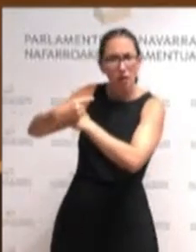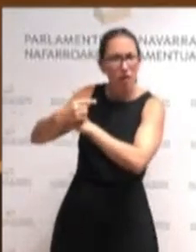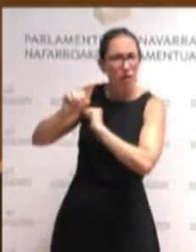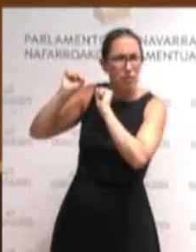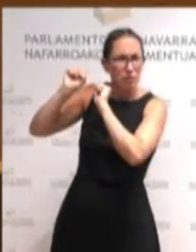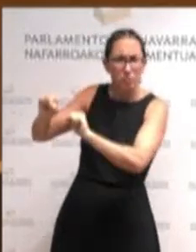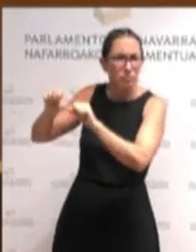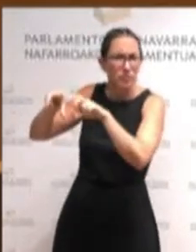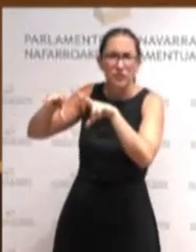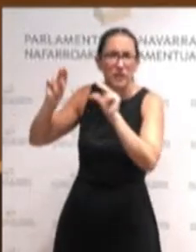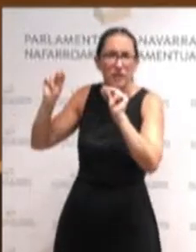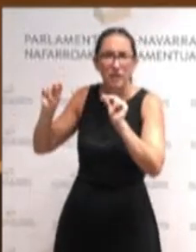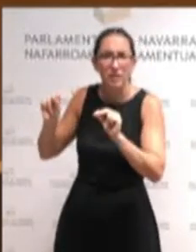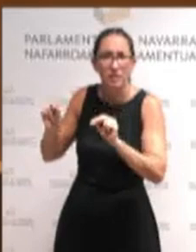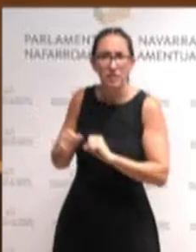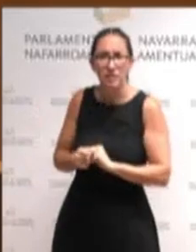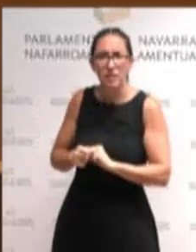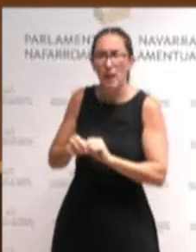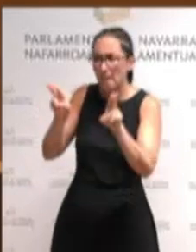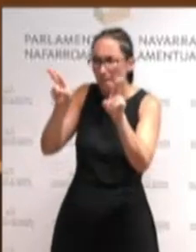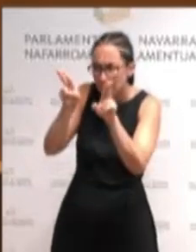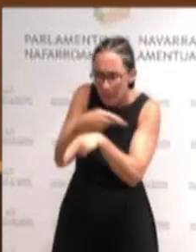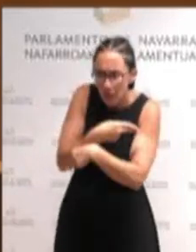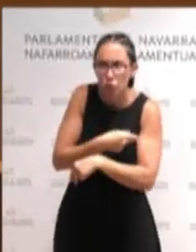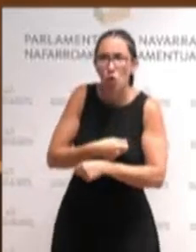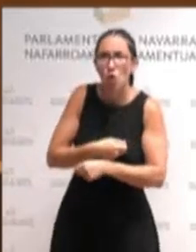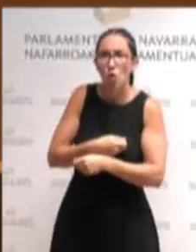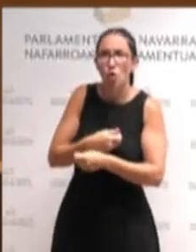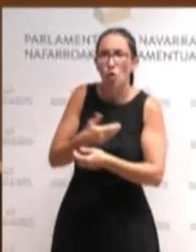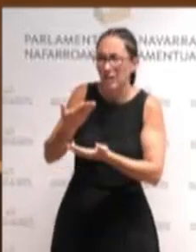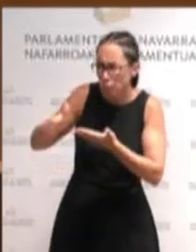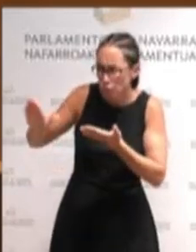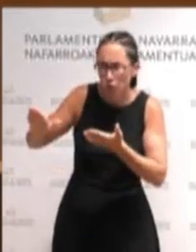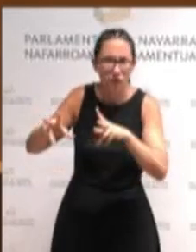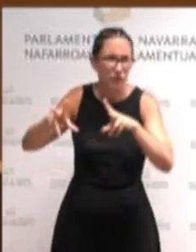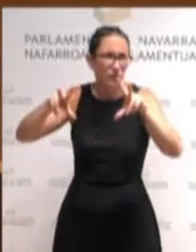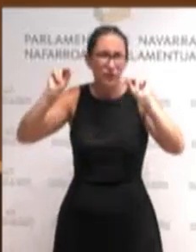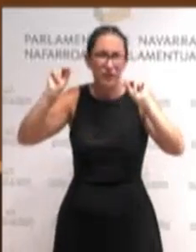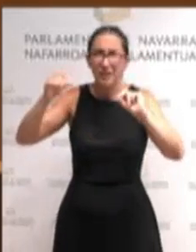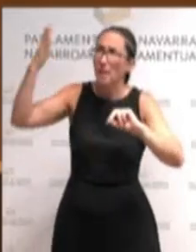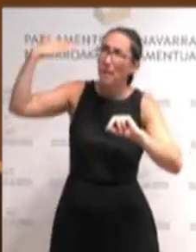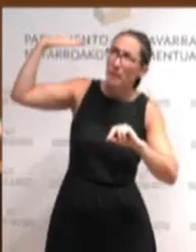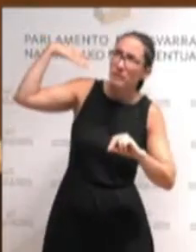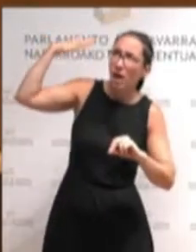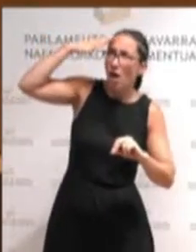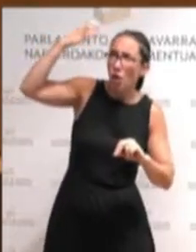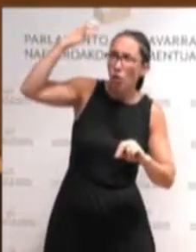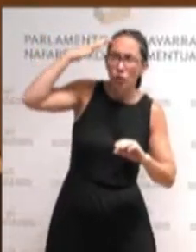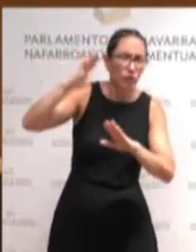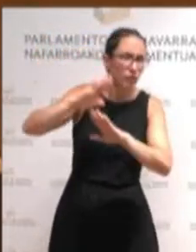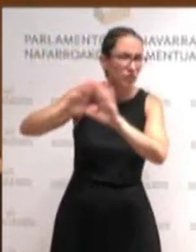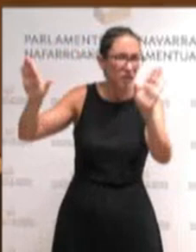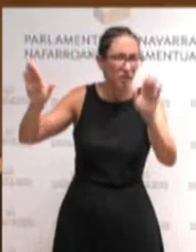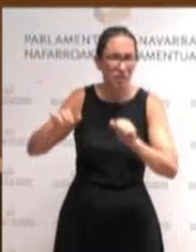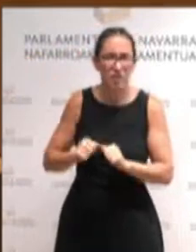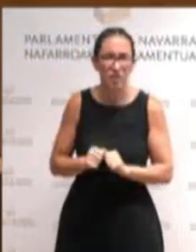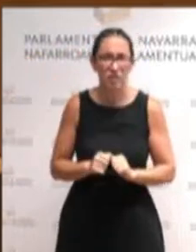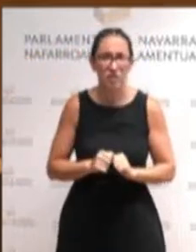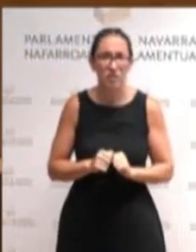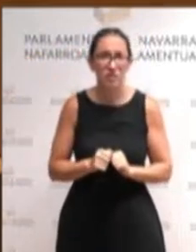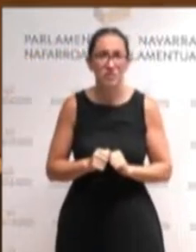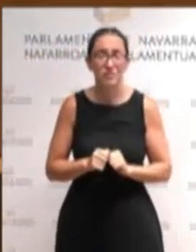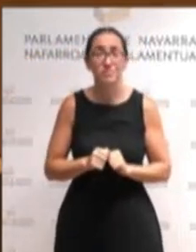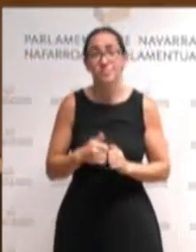sin vetos, sin exclusiones. Y aquí también voy a referirme a la anomalía